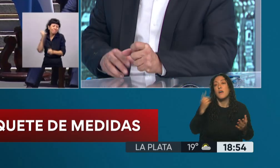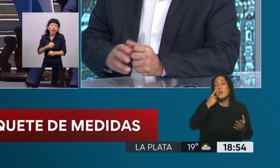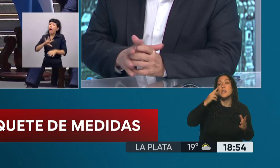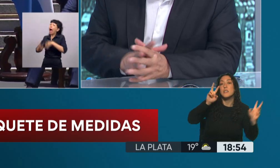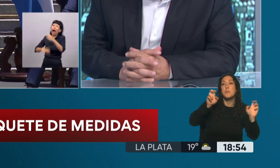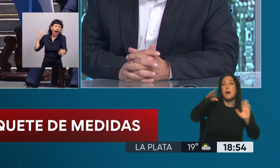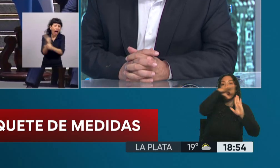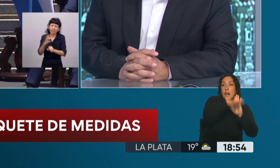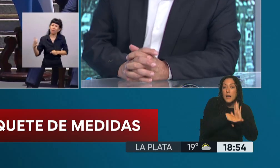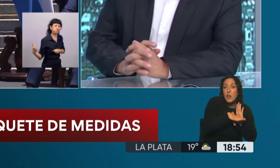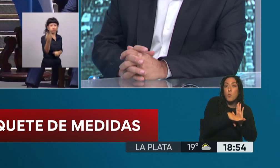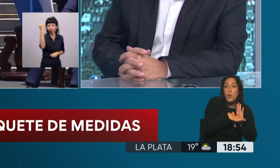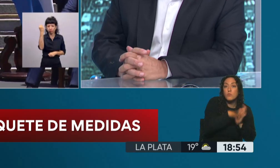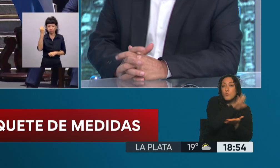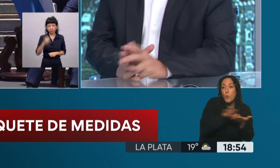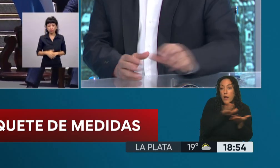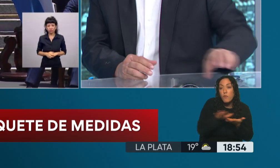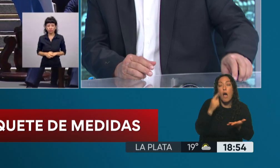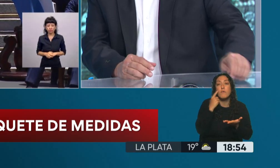también afecta el sistema del mercado laboral.